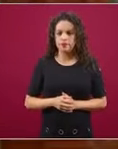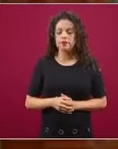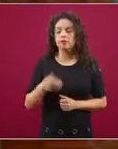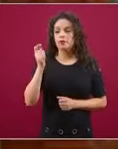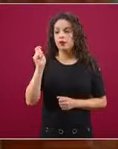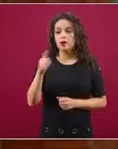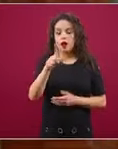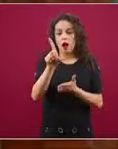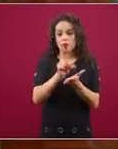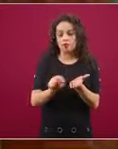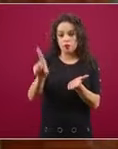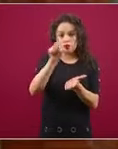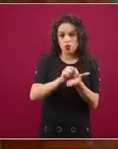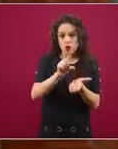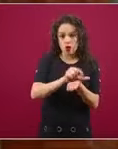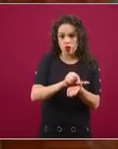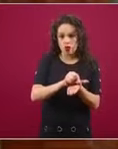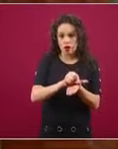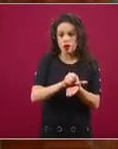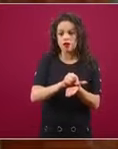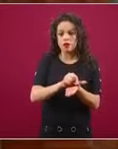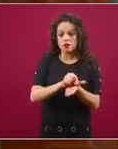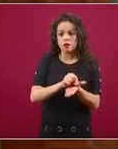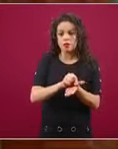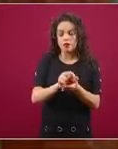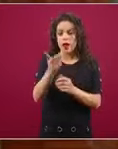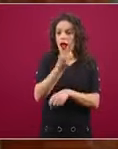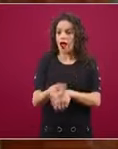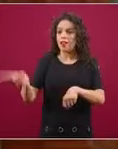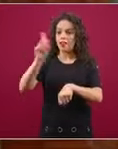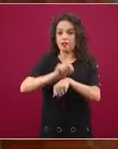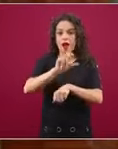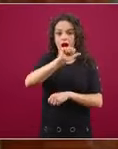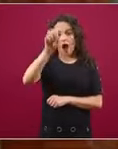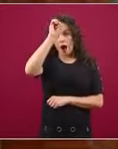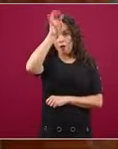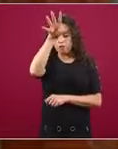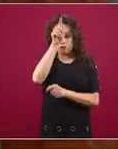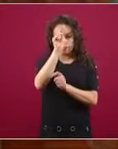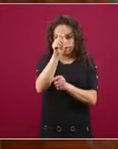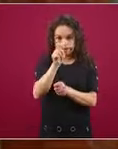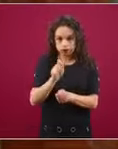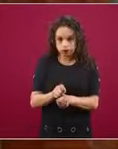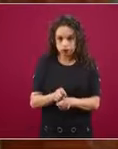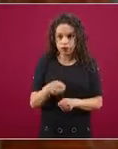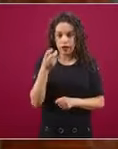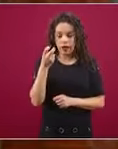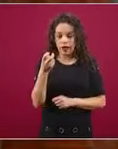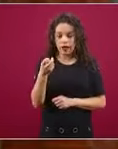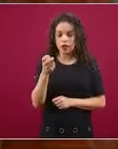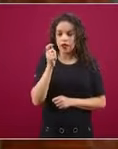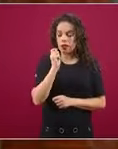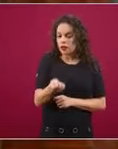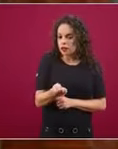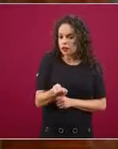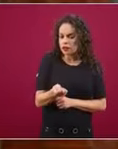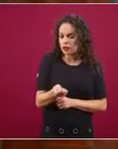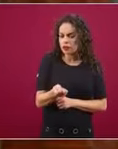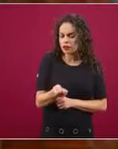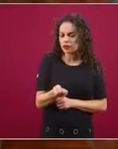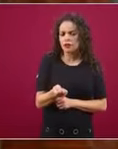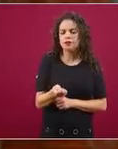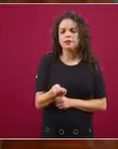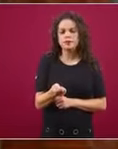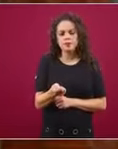el Día del Minero, las condiciones también de este sentido, de esta